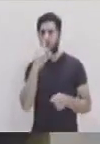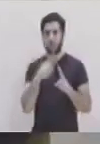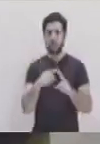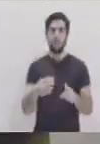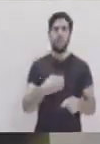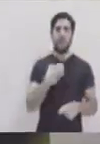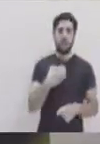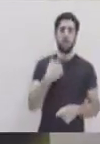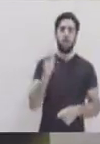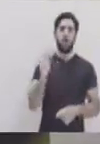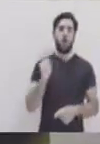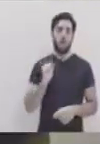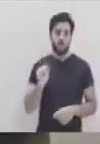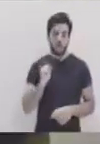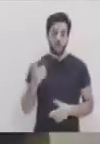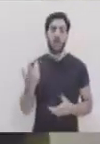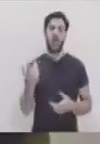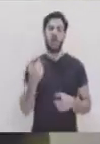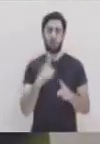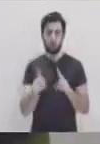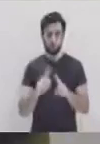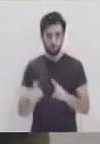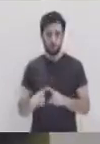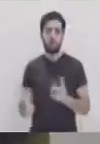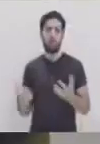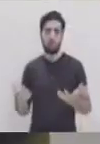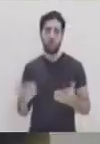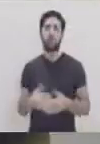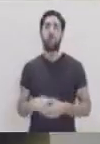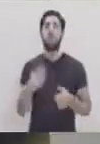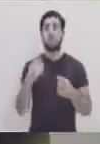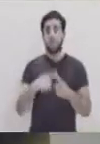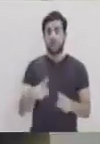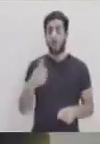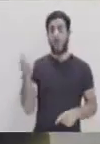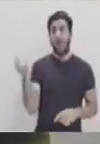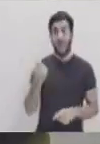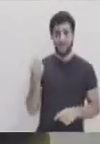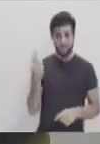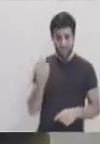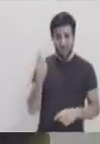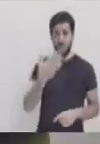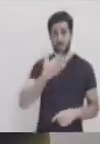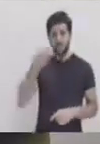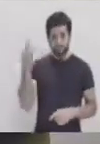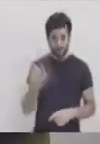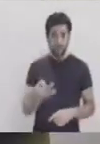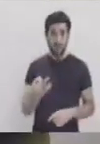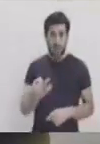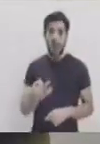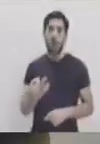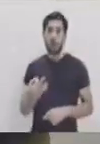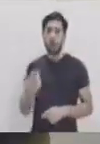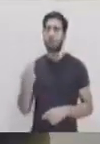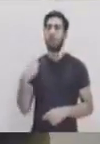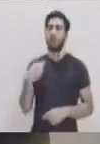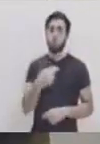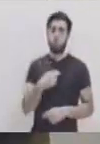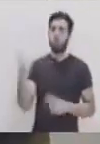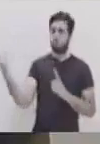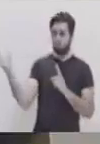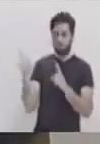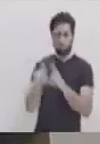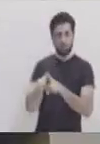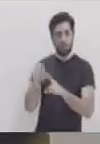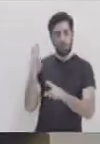hermanos, inclusive los maestros y compañeros, nos lo son como impuestos, por decirlo algo, ¿verdad? Pero un amigo, de verdad, es aquella